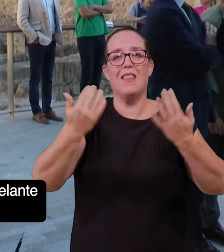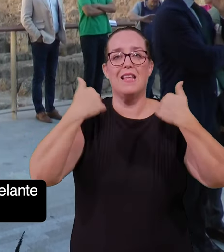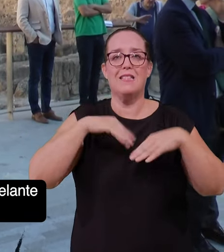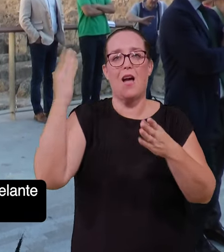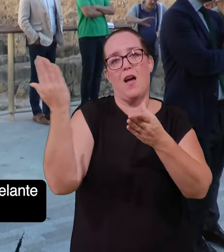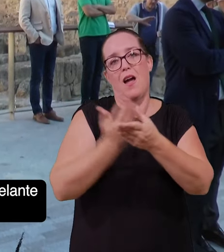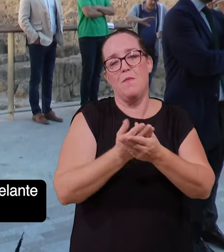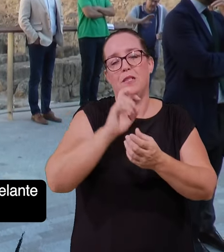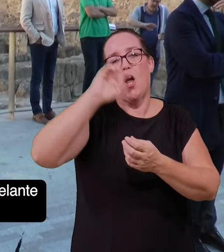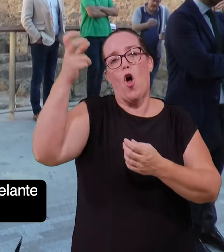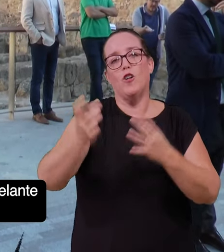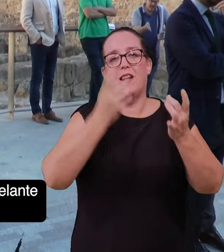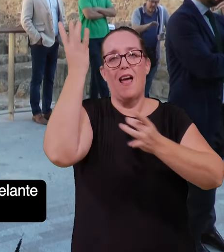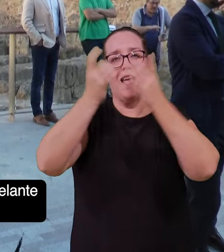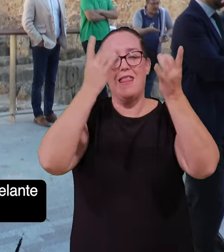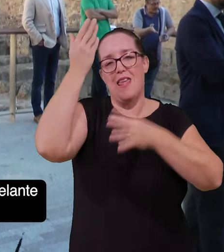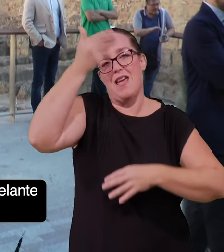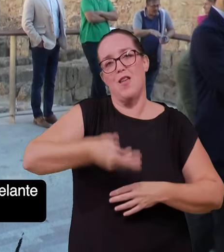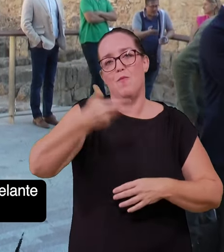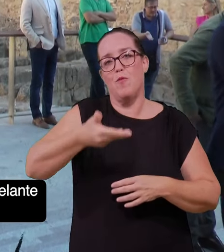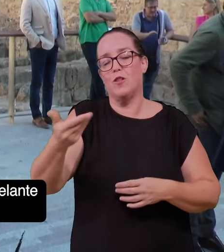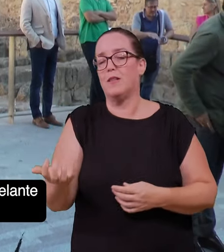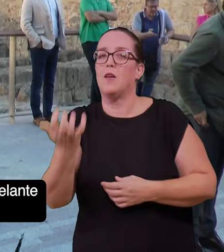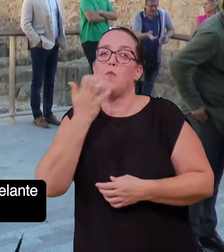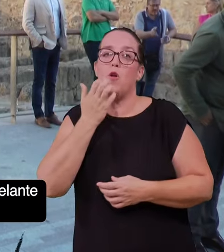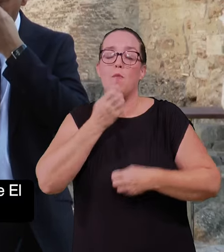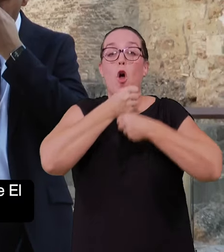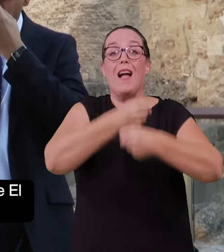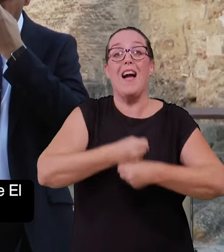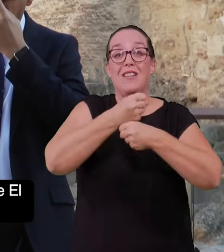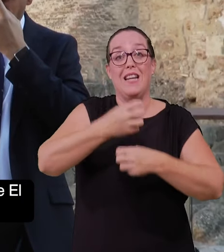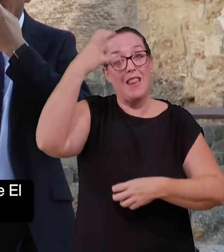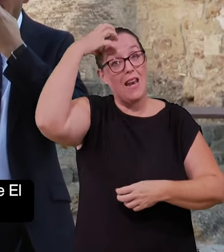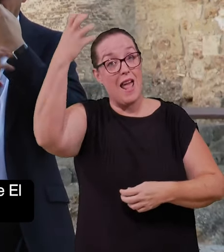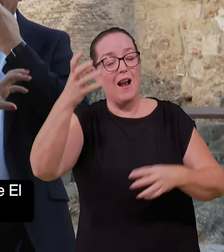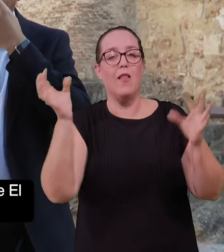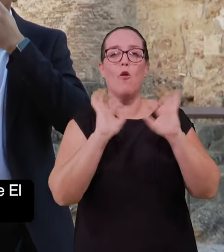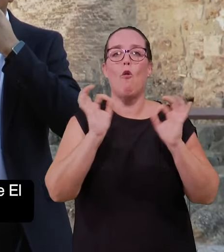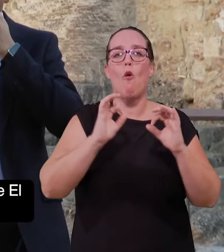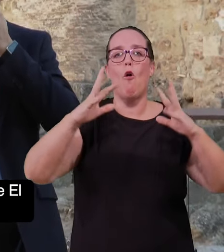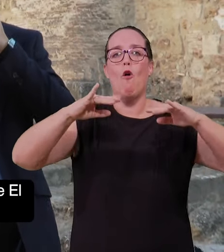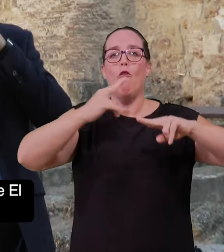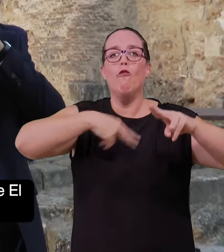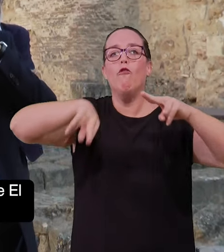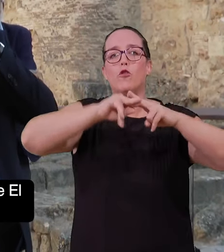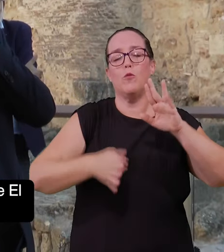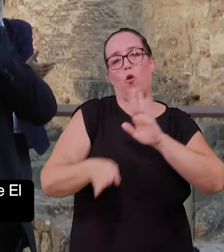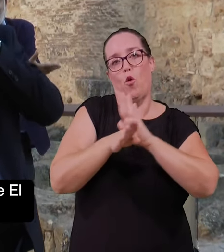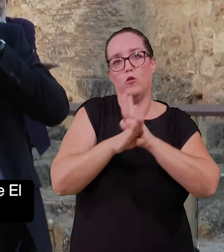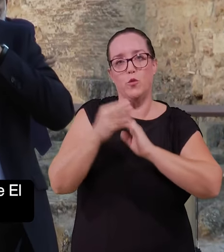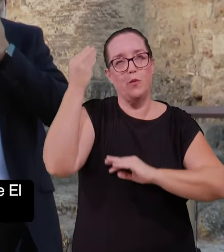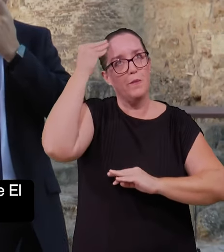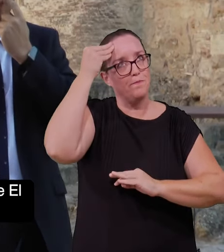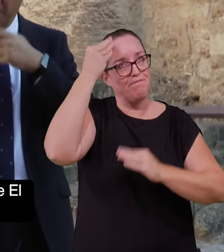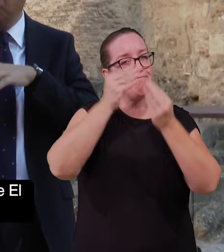cerrando carpetas y dejando ya para más adelante otras iniciativas de peso, como es el caso de Caballerizas Reales o el Estadio